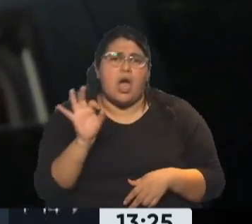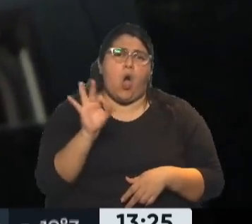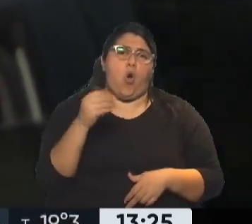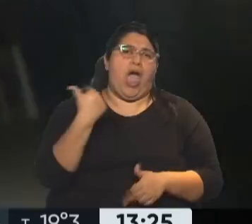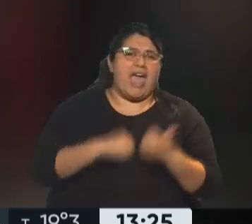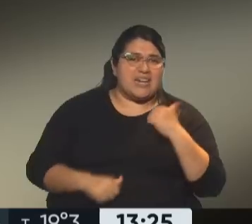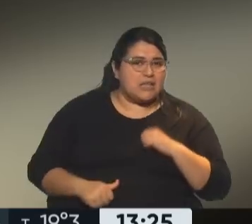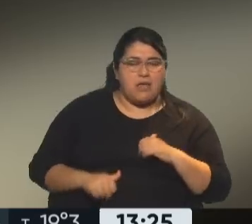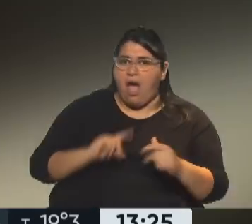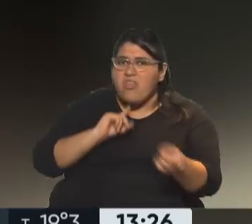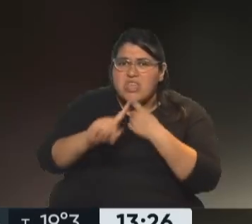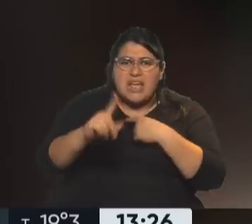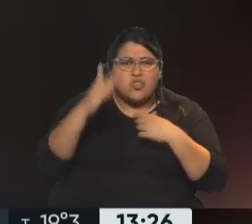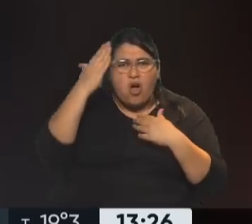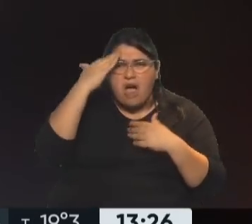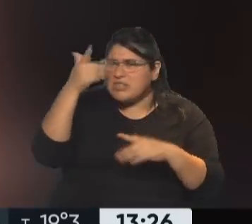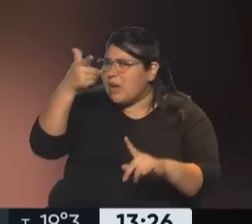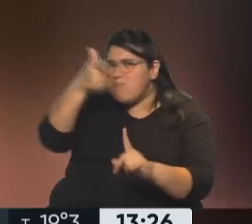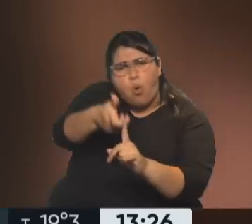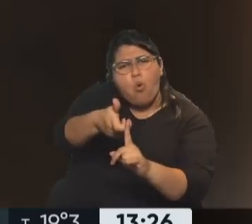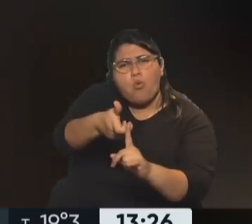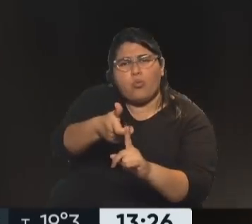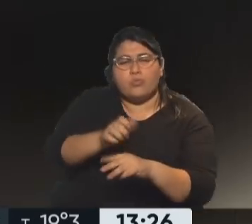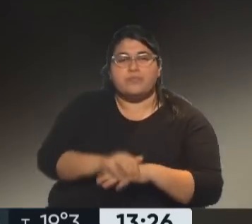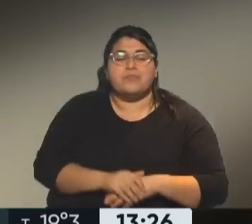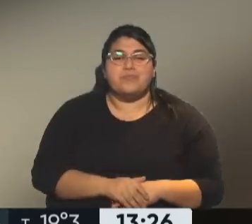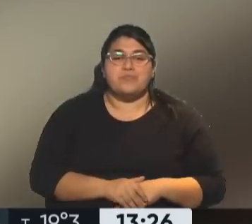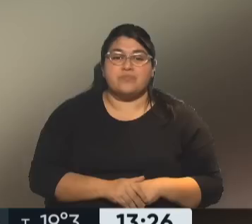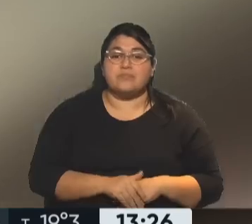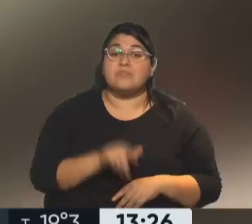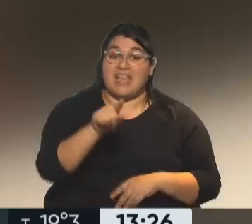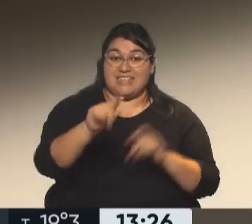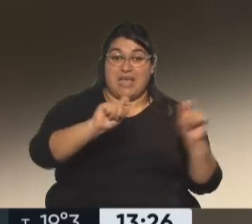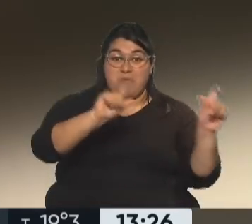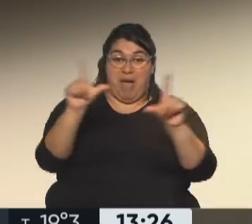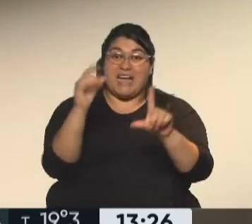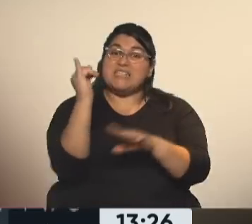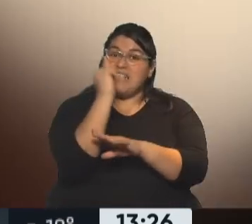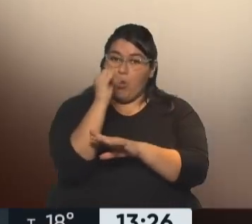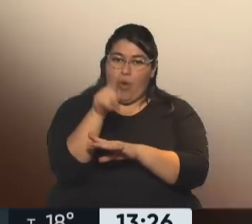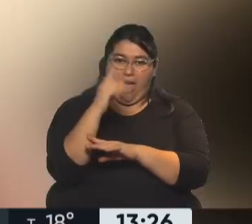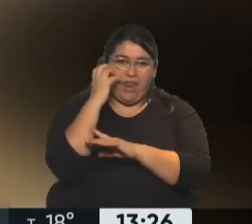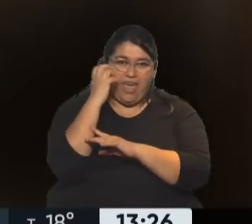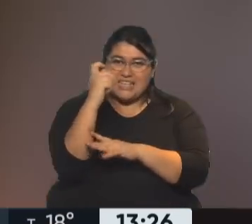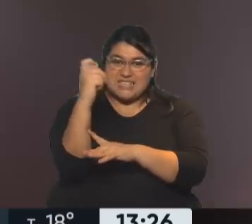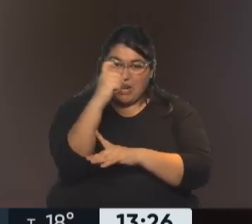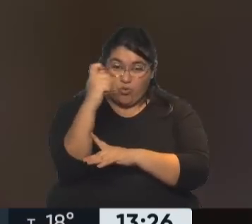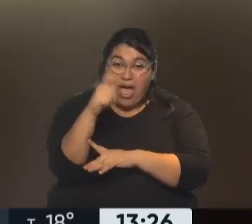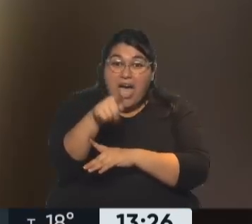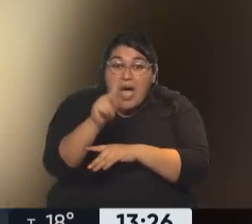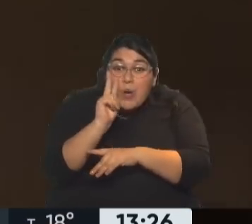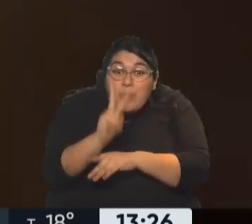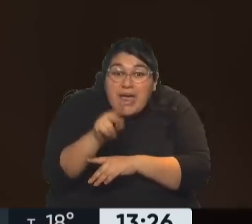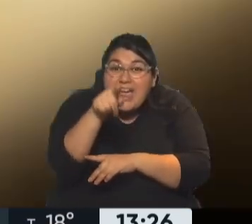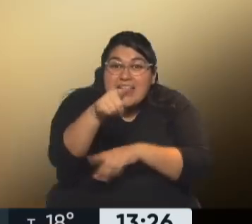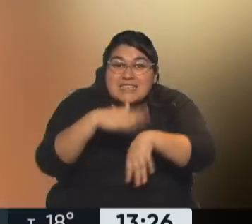el disparo era a la cabeza. Y una conmoción social impresionante. Mirá, esta es la imagen del celular. Claro. ¿Ves? Esta